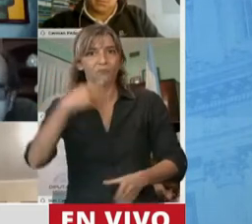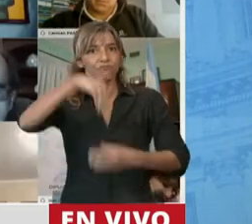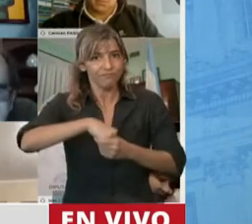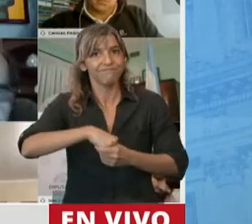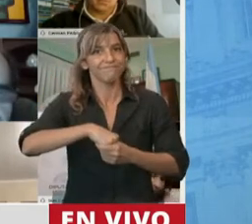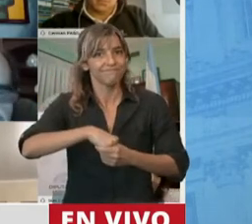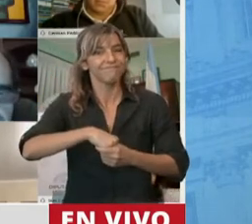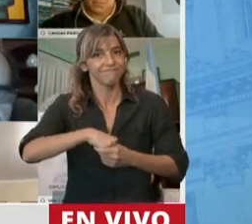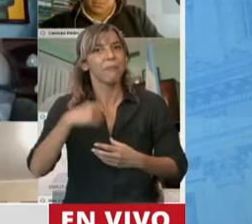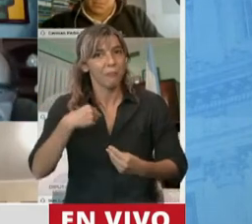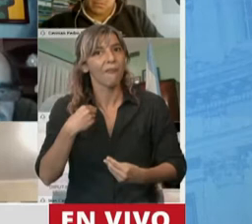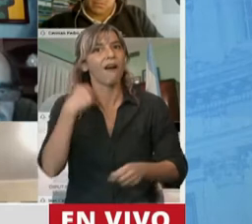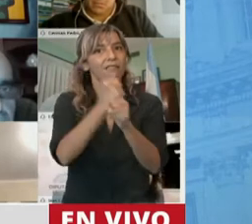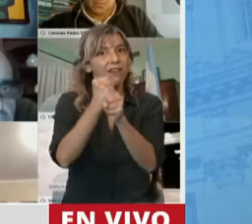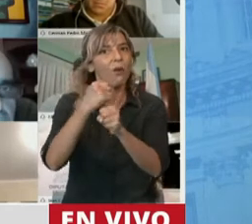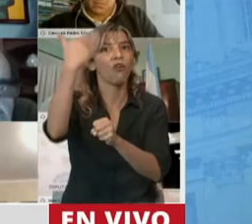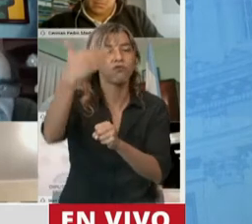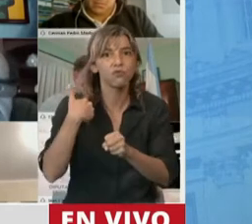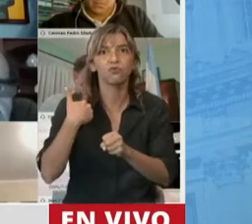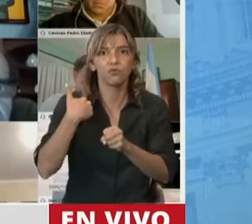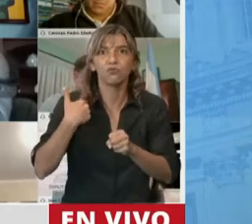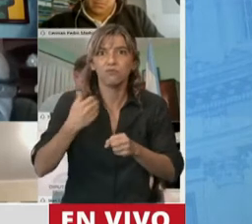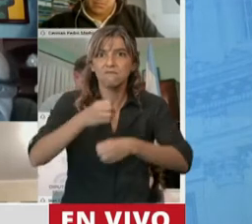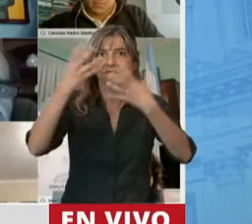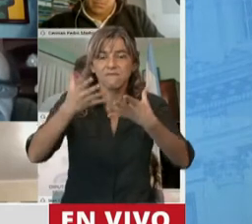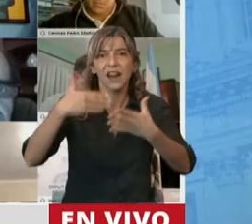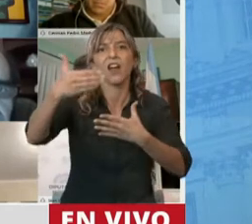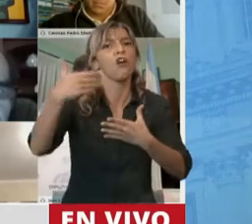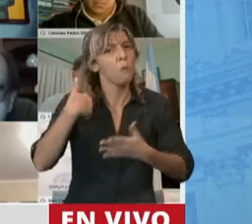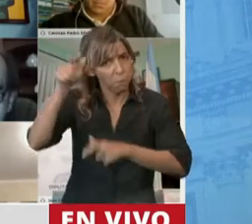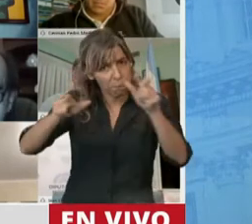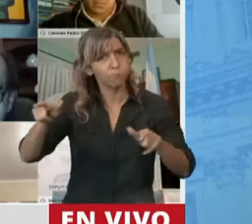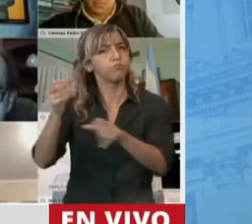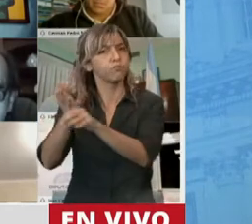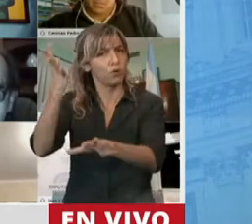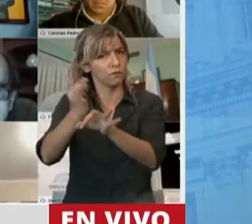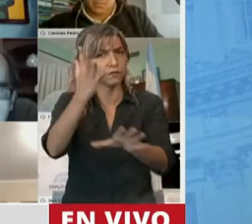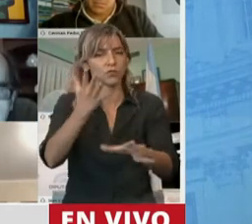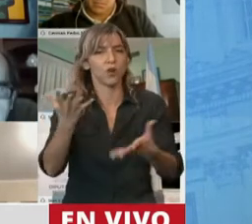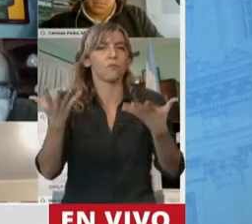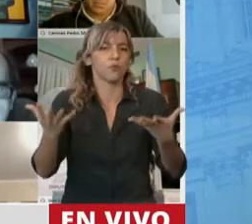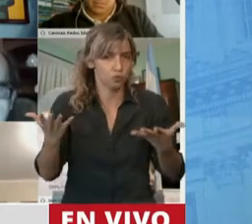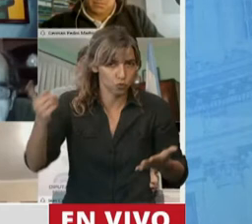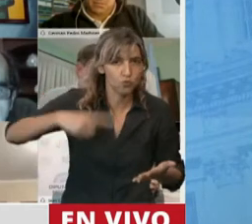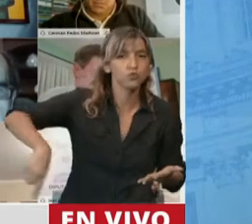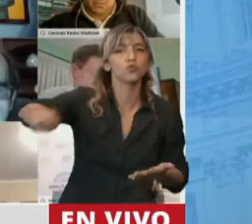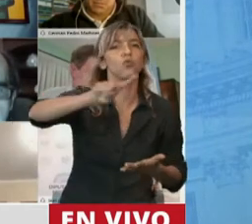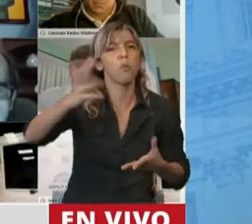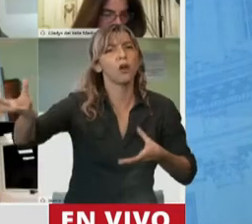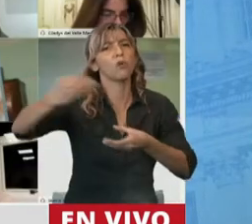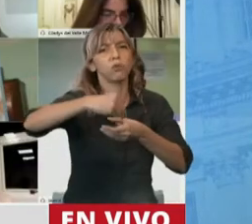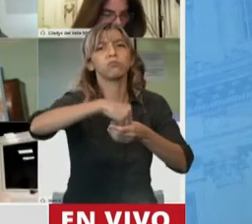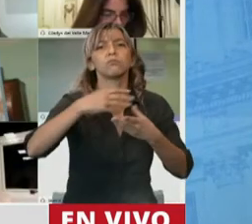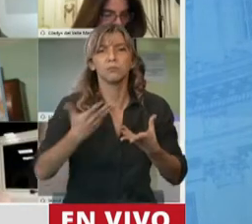con incentivos que permitan el desarrollo del personal calificado a través del mérito y que potencie el